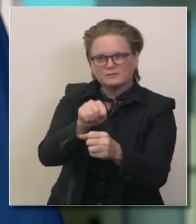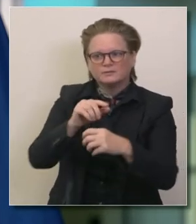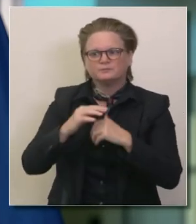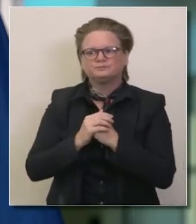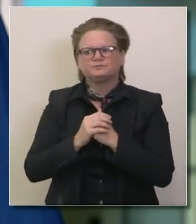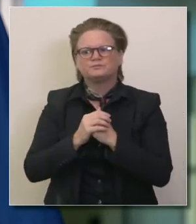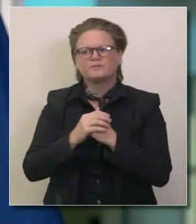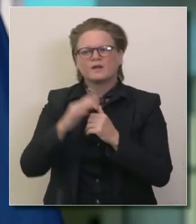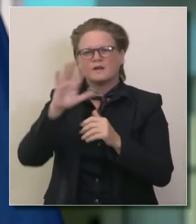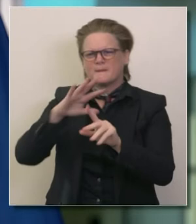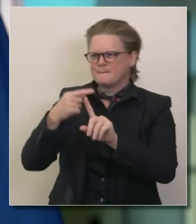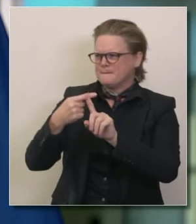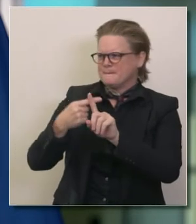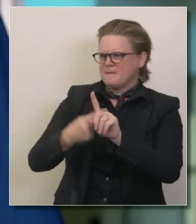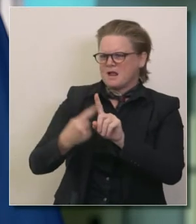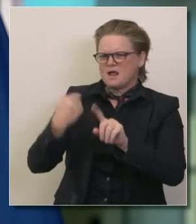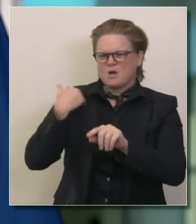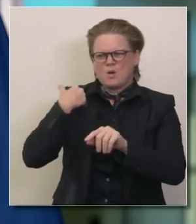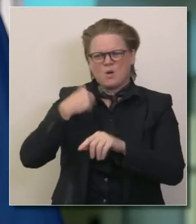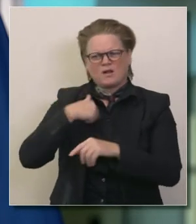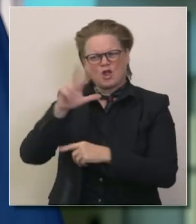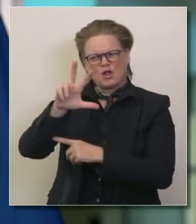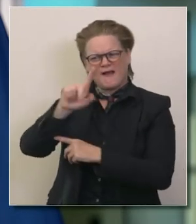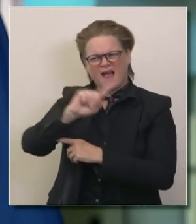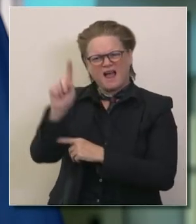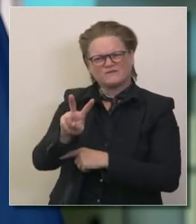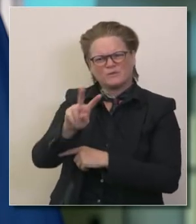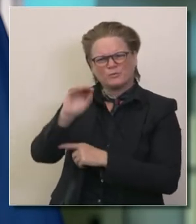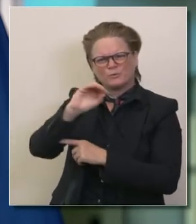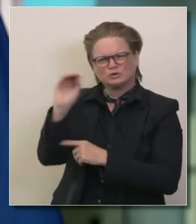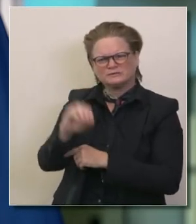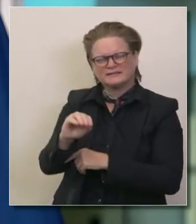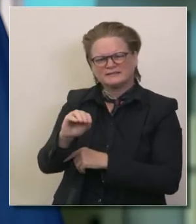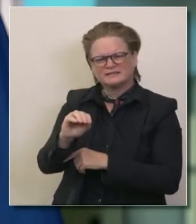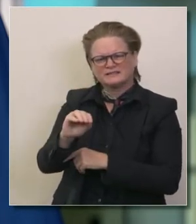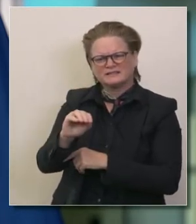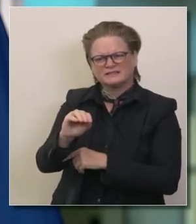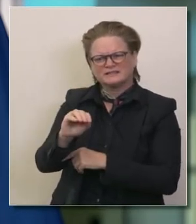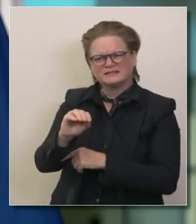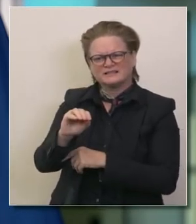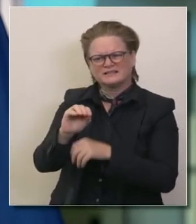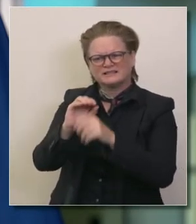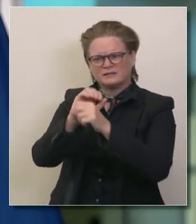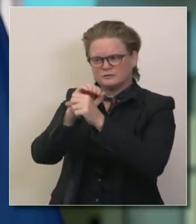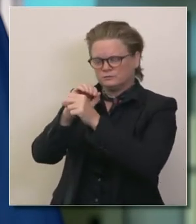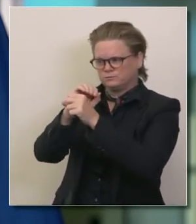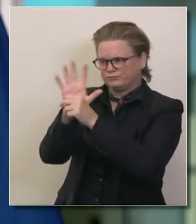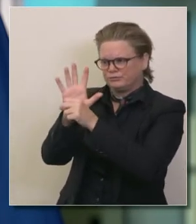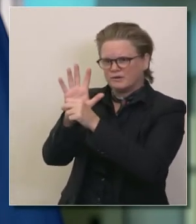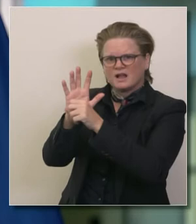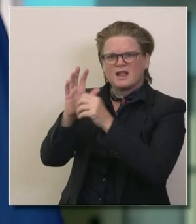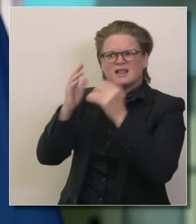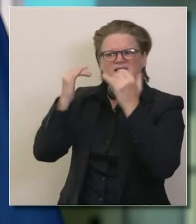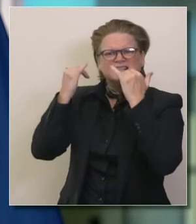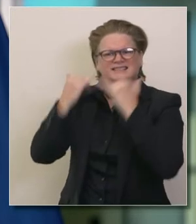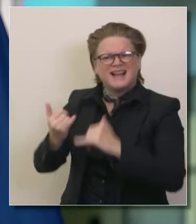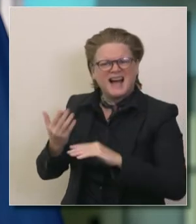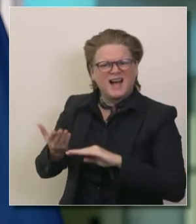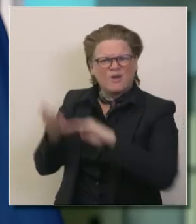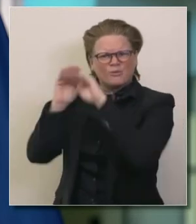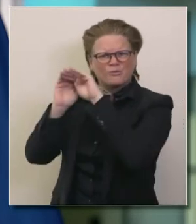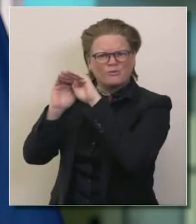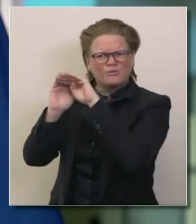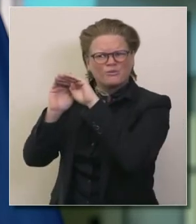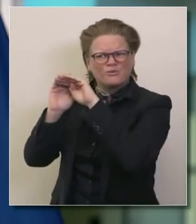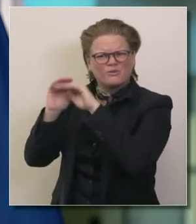y les recordaré de la transparencia hace 3 semanas índice de positividad de 3.8 por ciento ese índice ha explotado